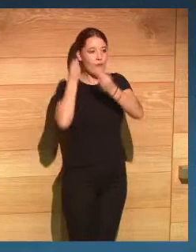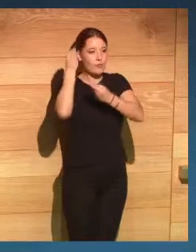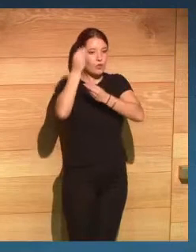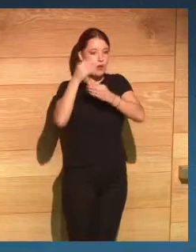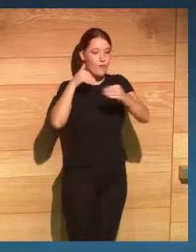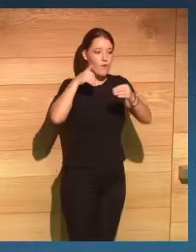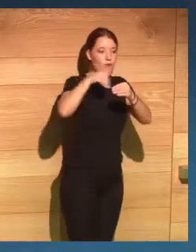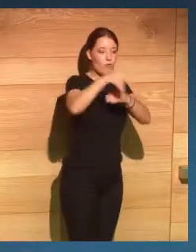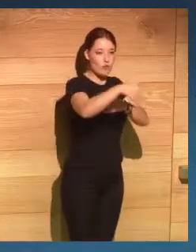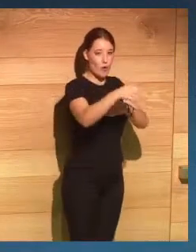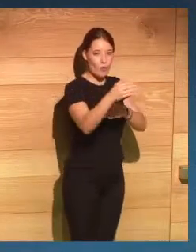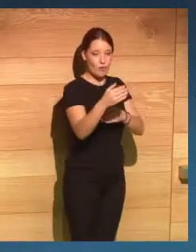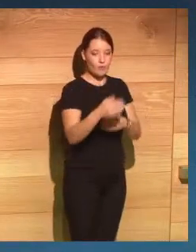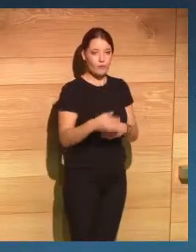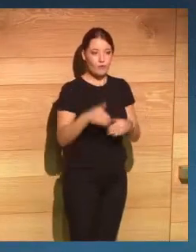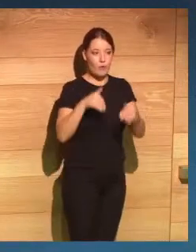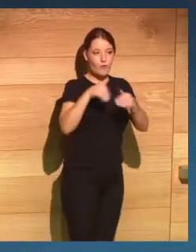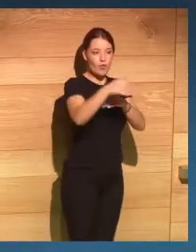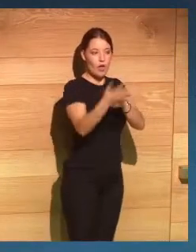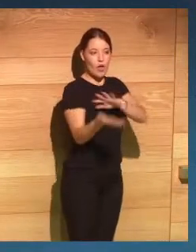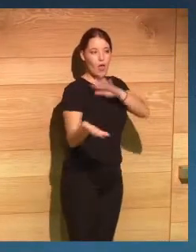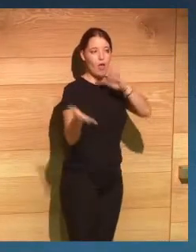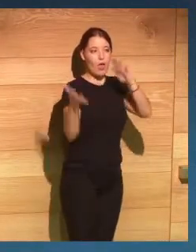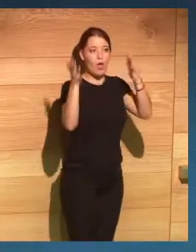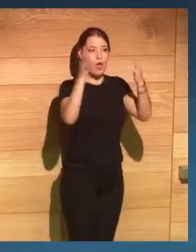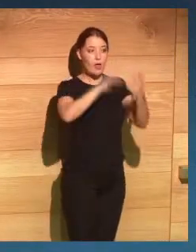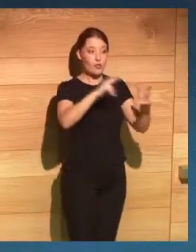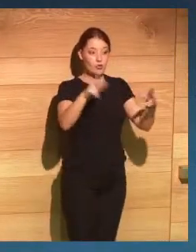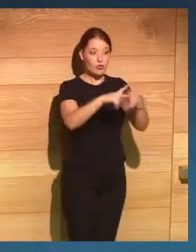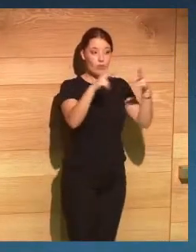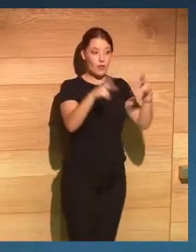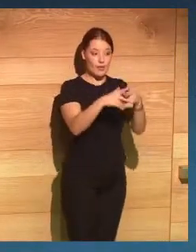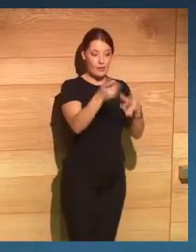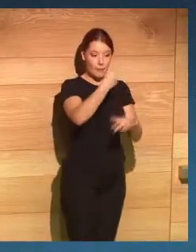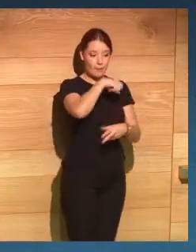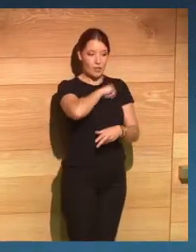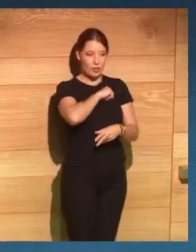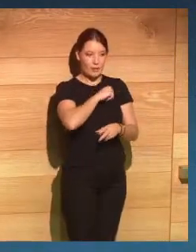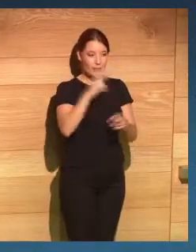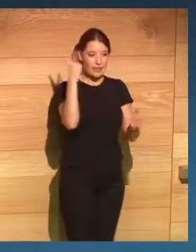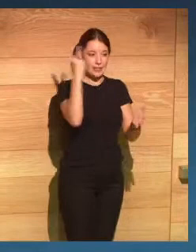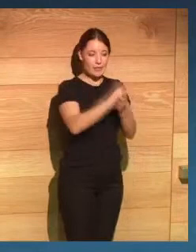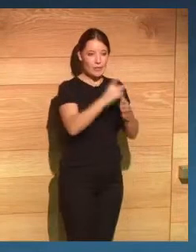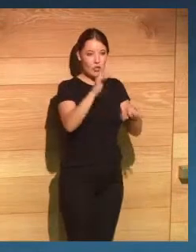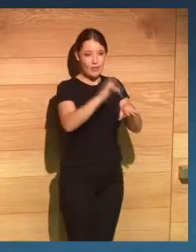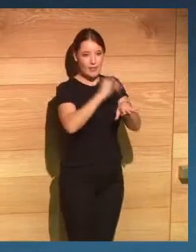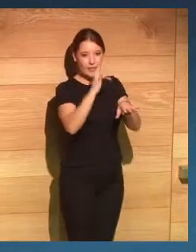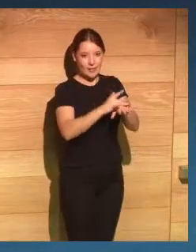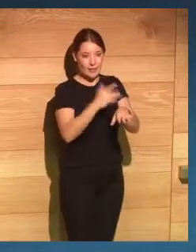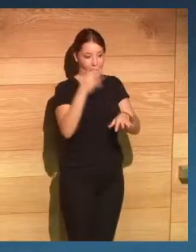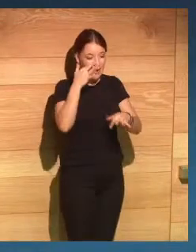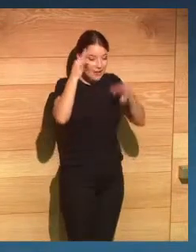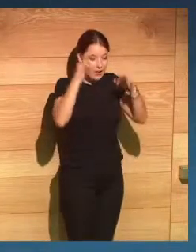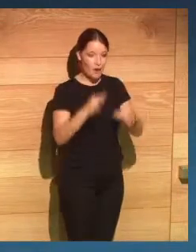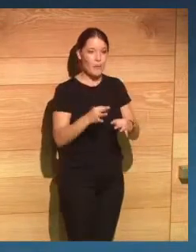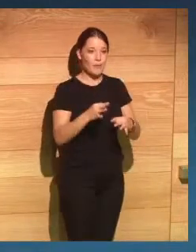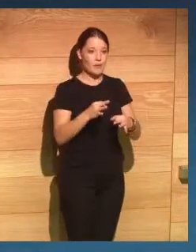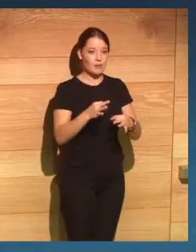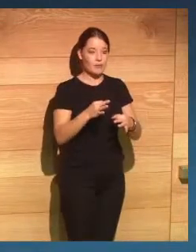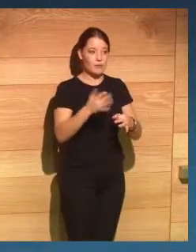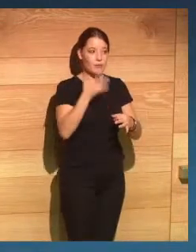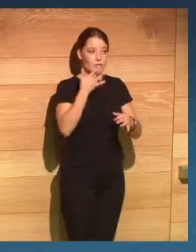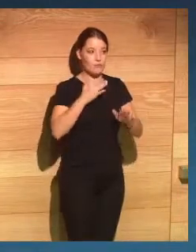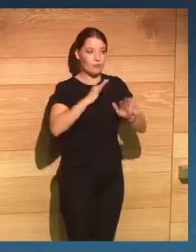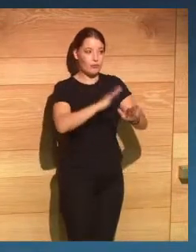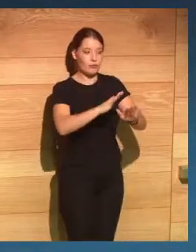a que seamos capaces de transformar la sociedad española con estos retos digitales que evidentemente si nos paramos